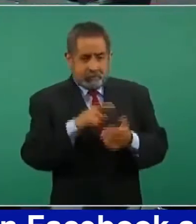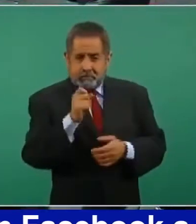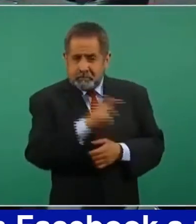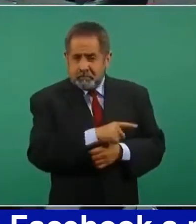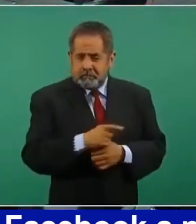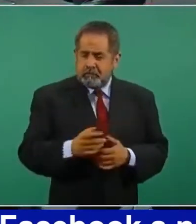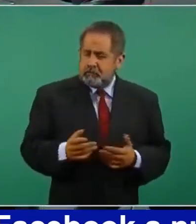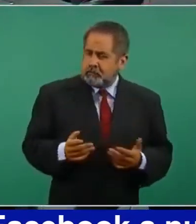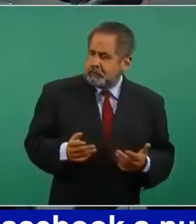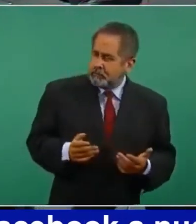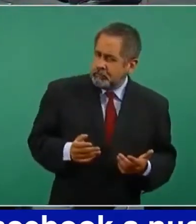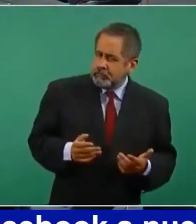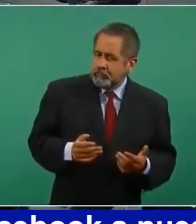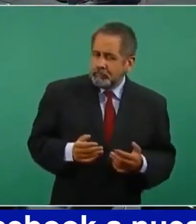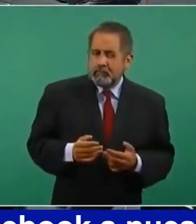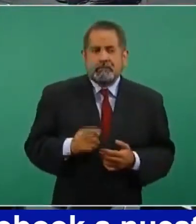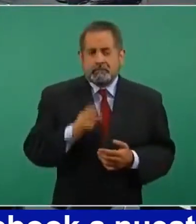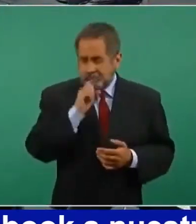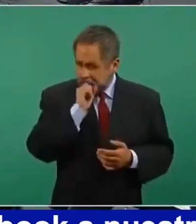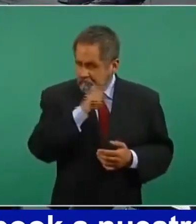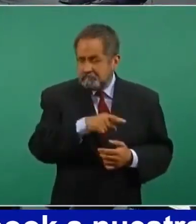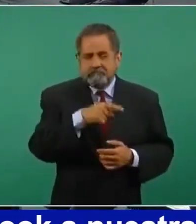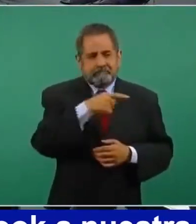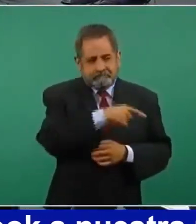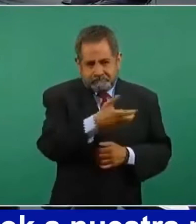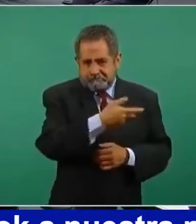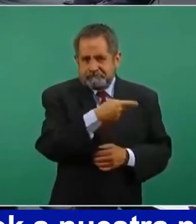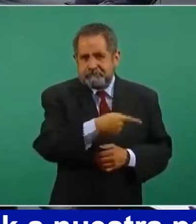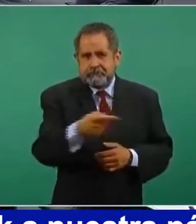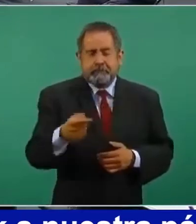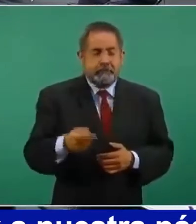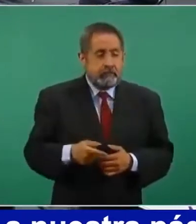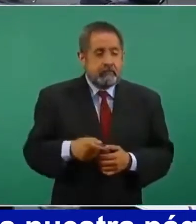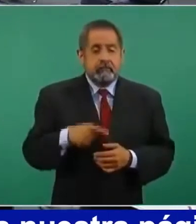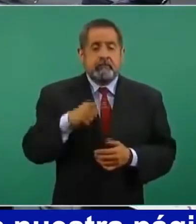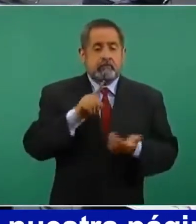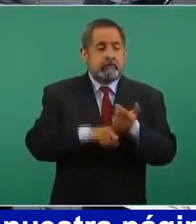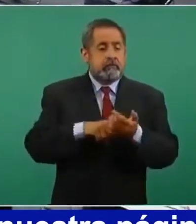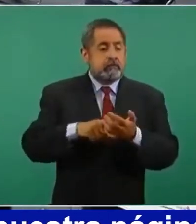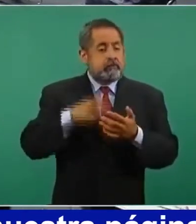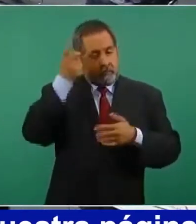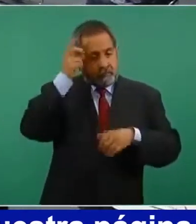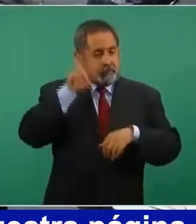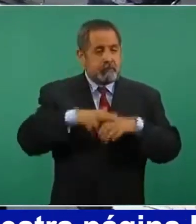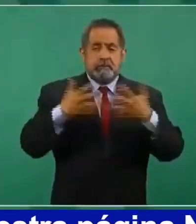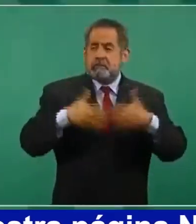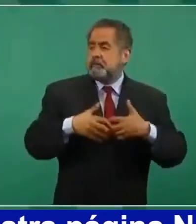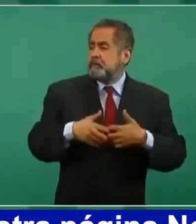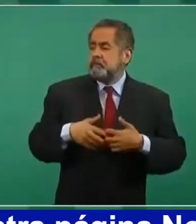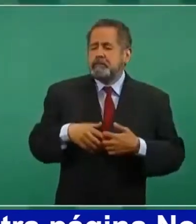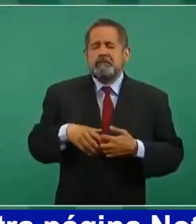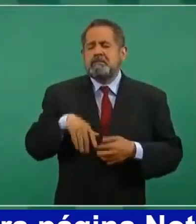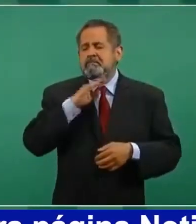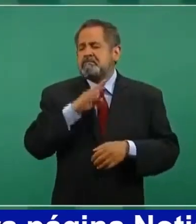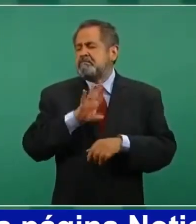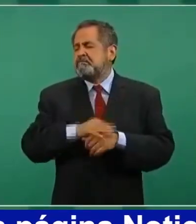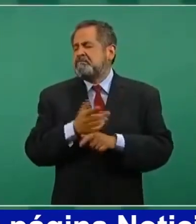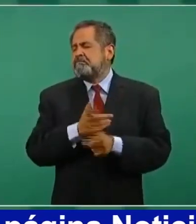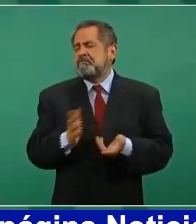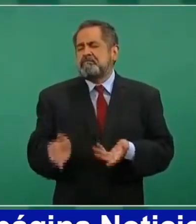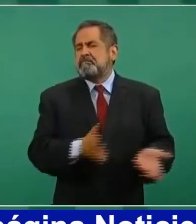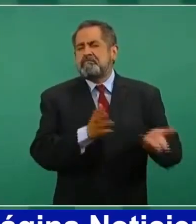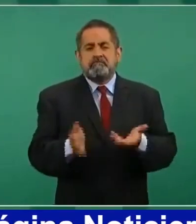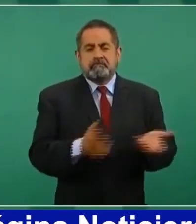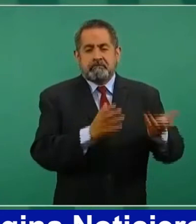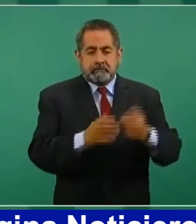No, también se permitía desde las refinerías, pero no